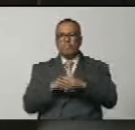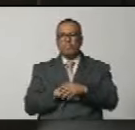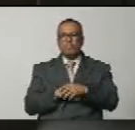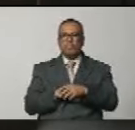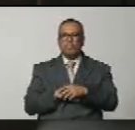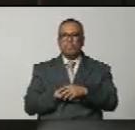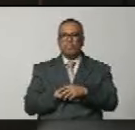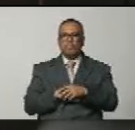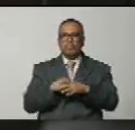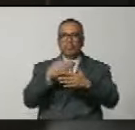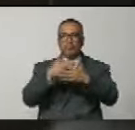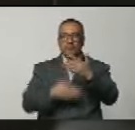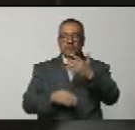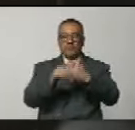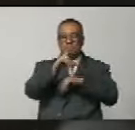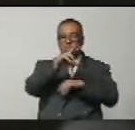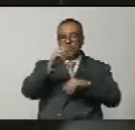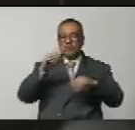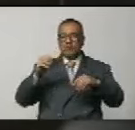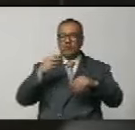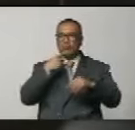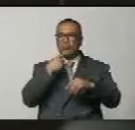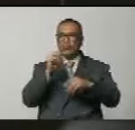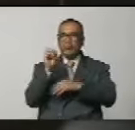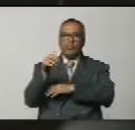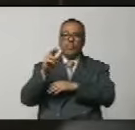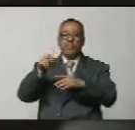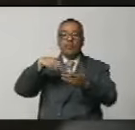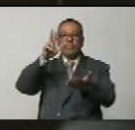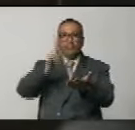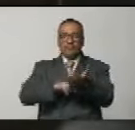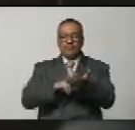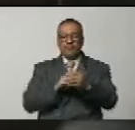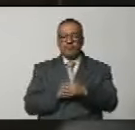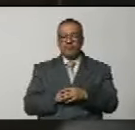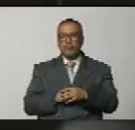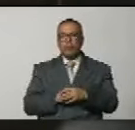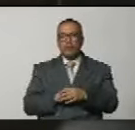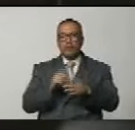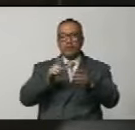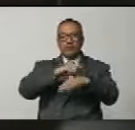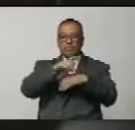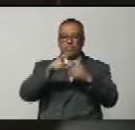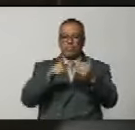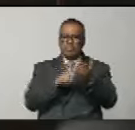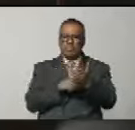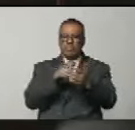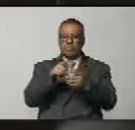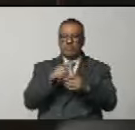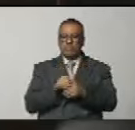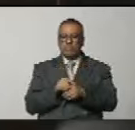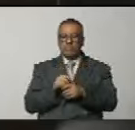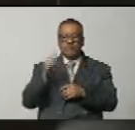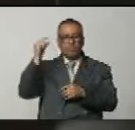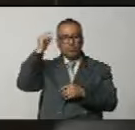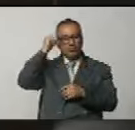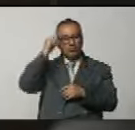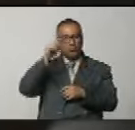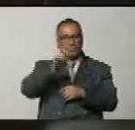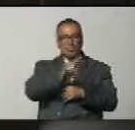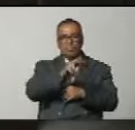en su trigésima conferencia, aprobó por unanimidad que el día